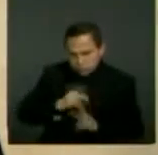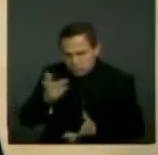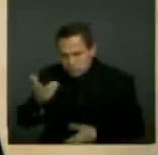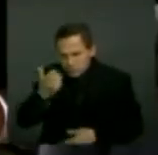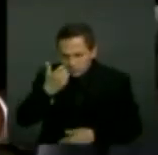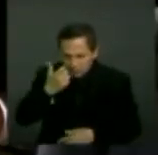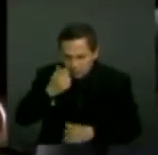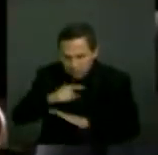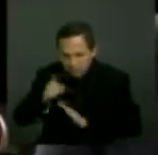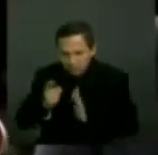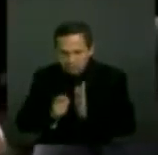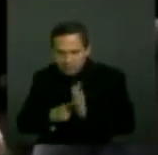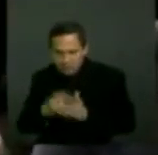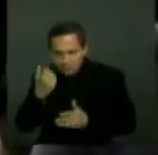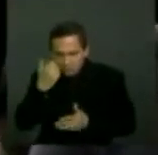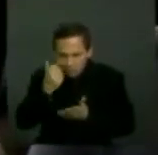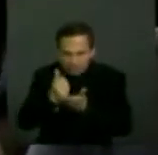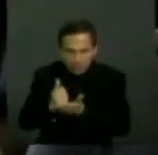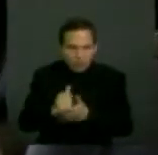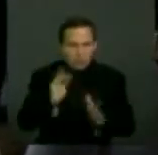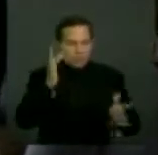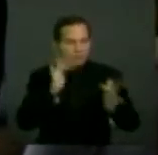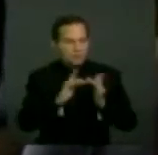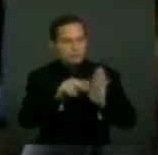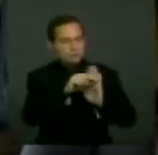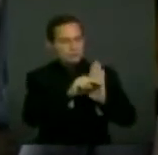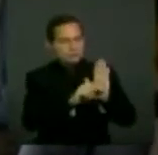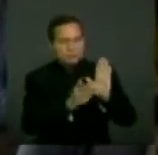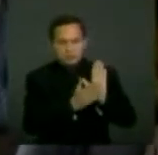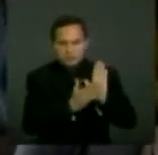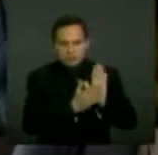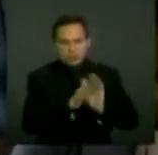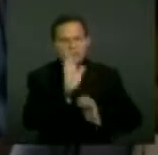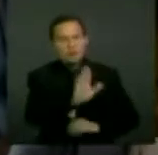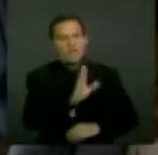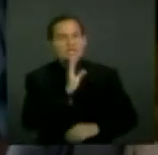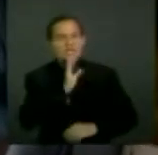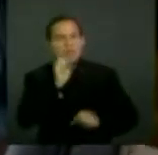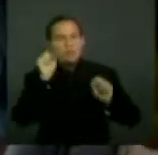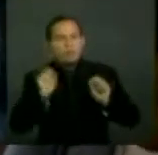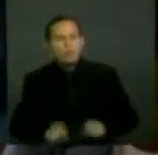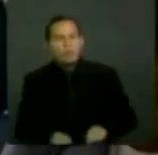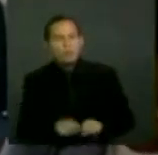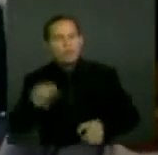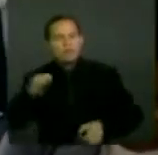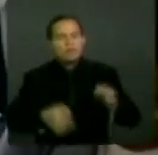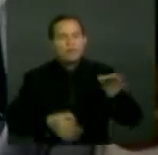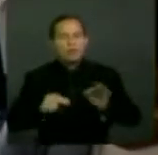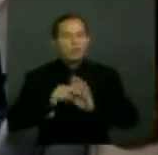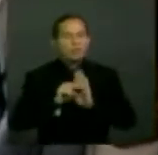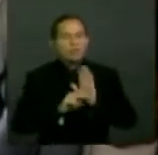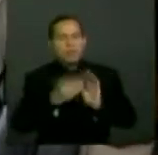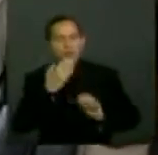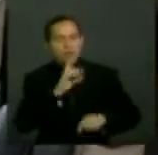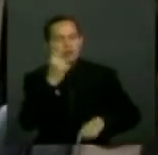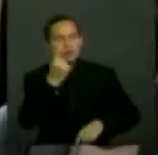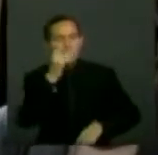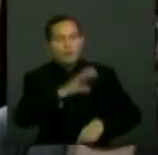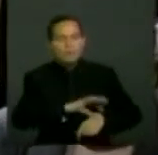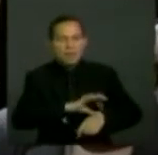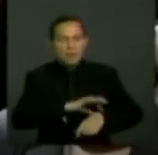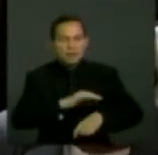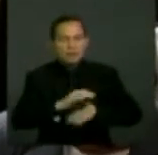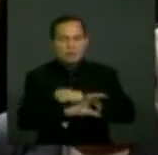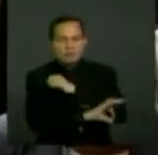Esto, las consecuencias normativas que tiene es que las voces autorizadas y legitimadas por el sistema jurídico son las de médicos y psiquiatras